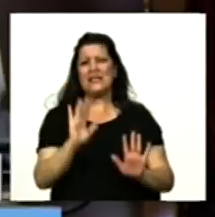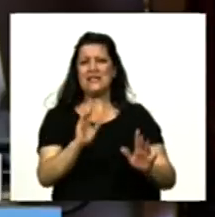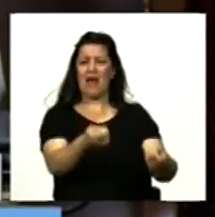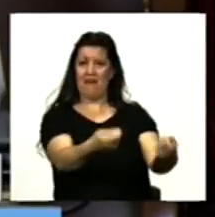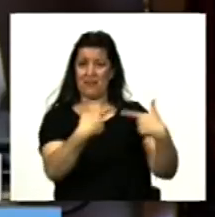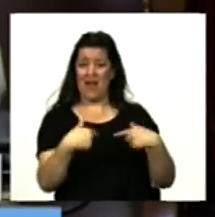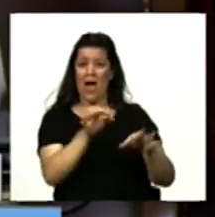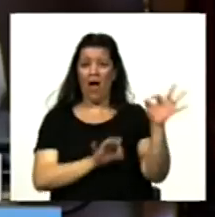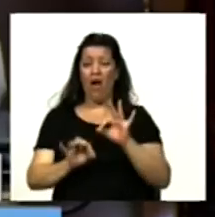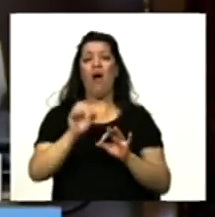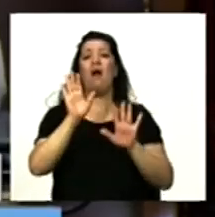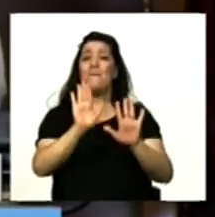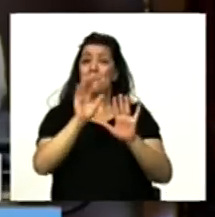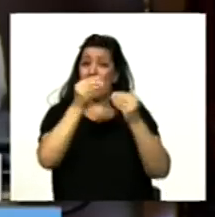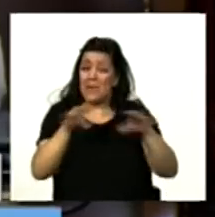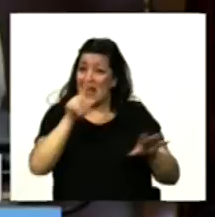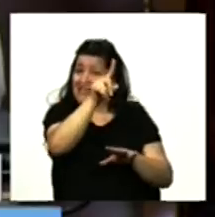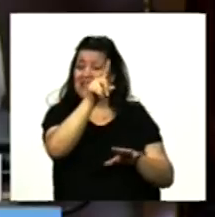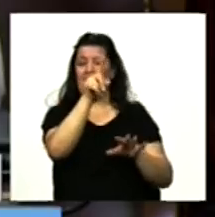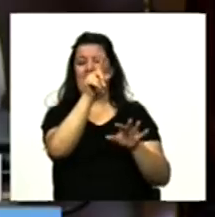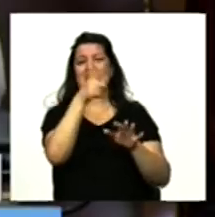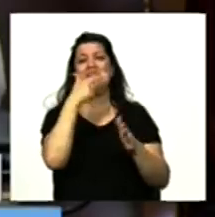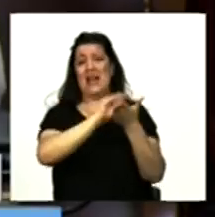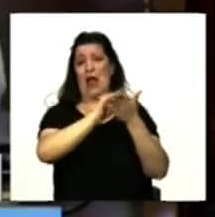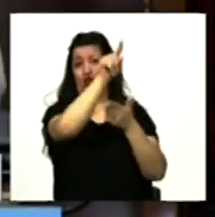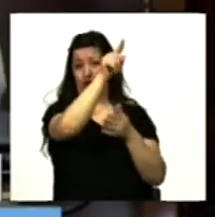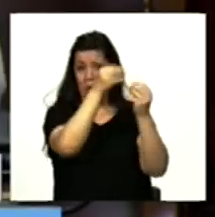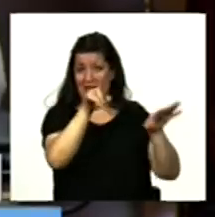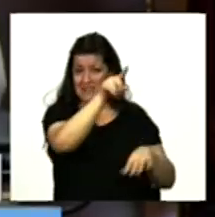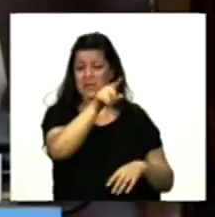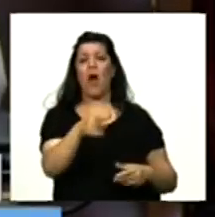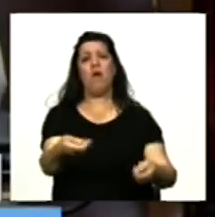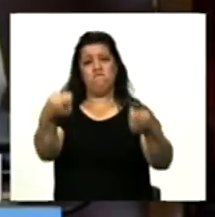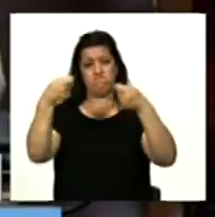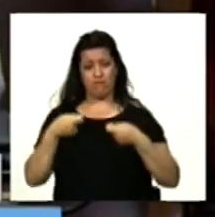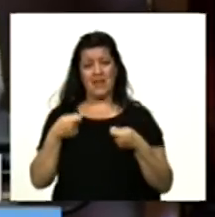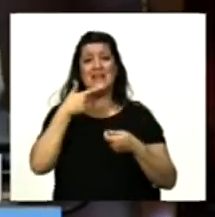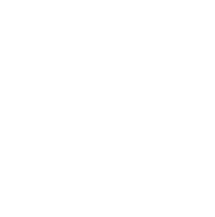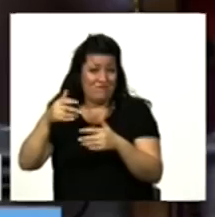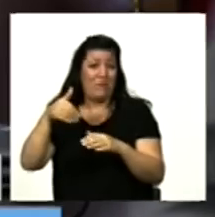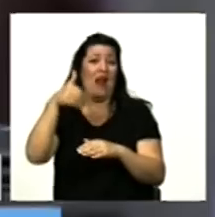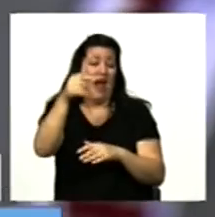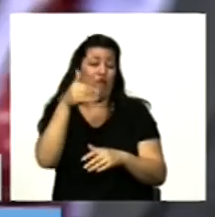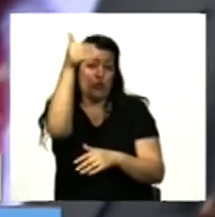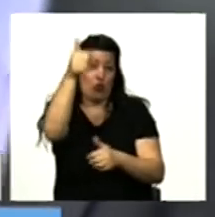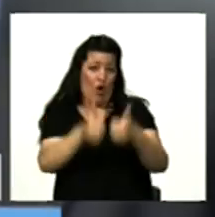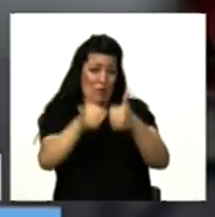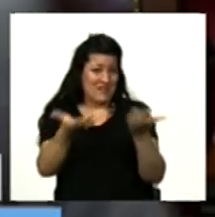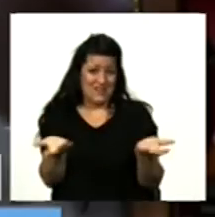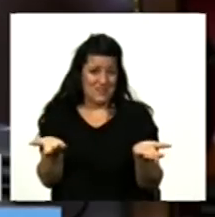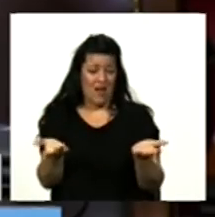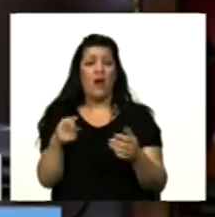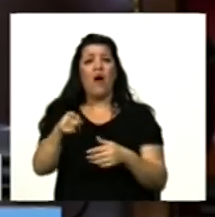realizado en el Senado de la Nación y fue tomado por la senadora Odarda. Los galgos son